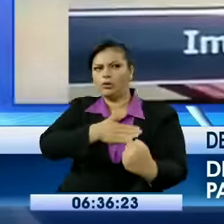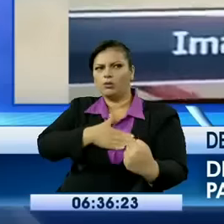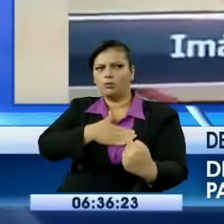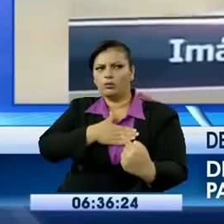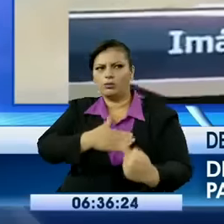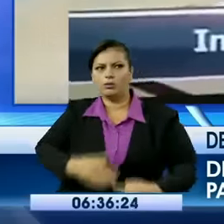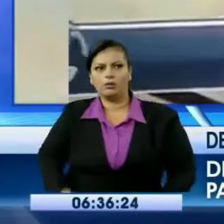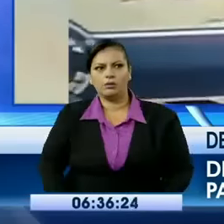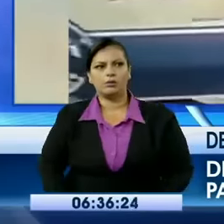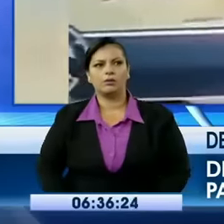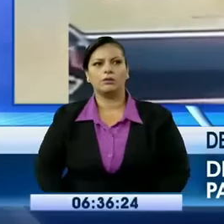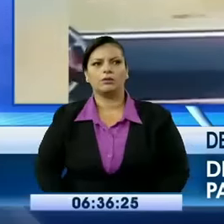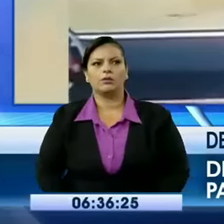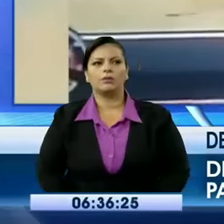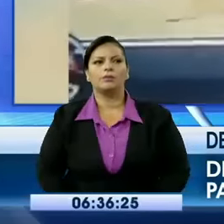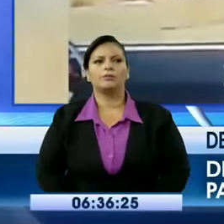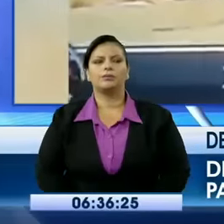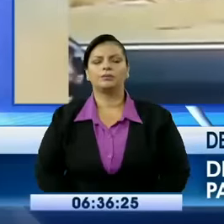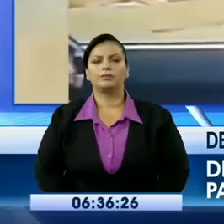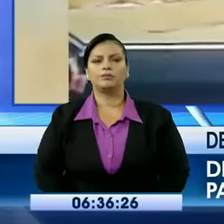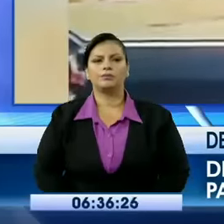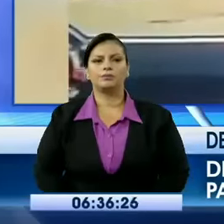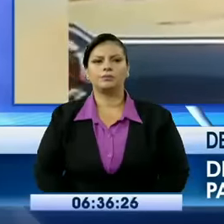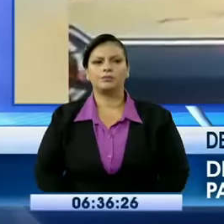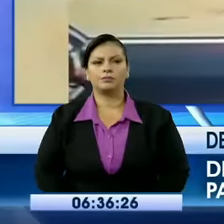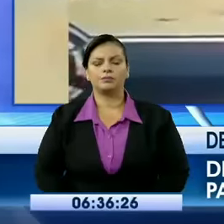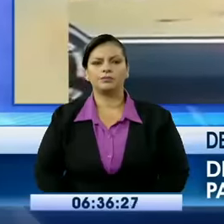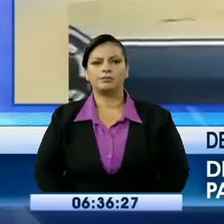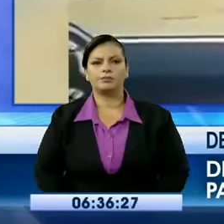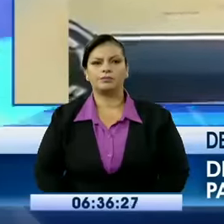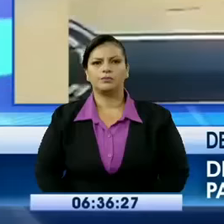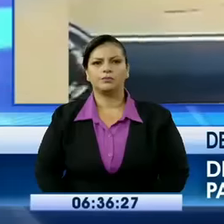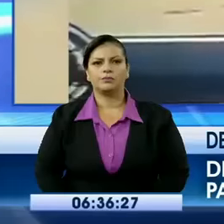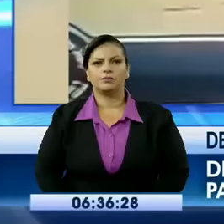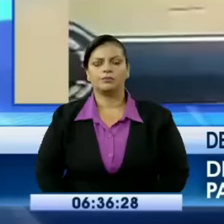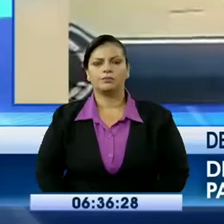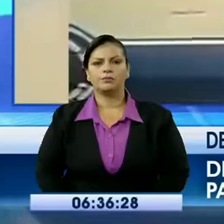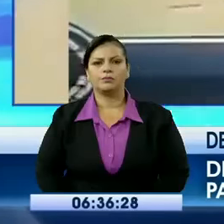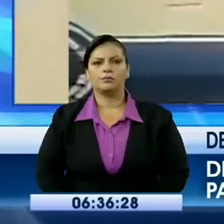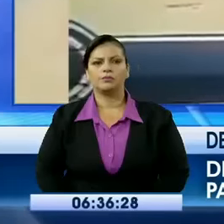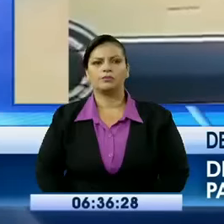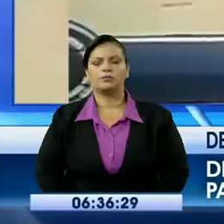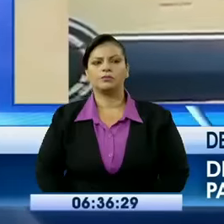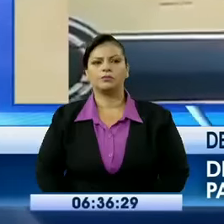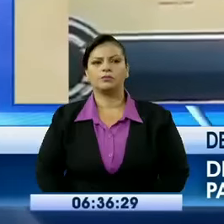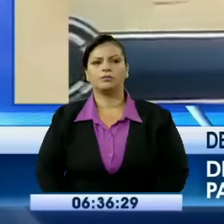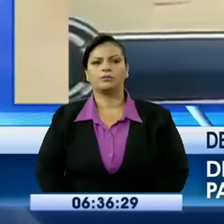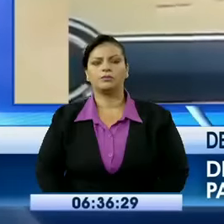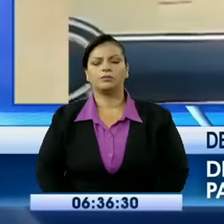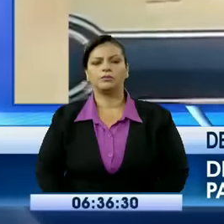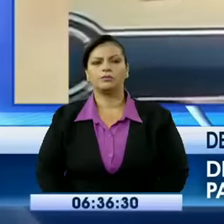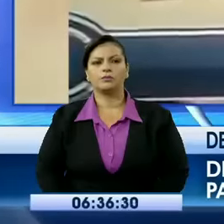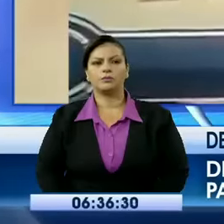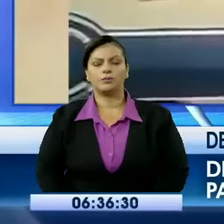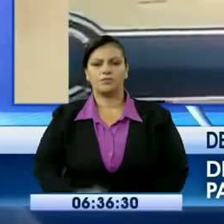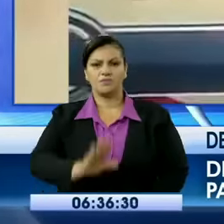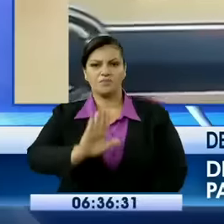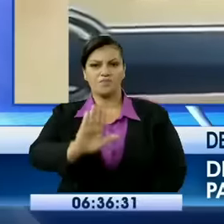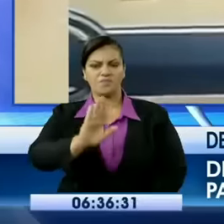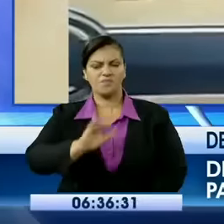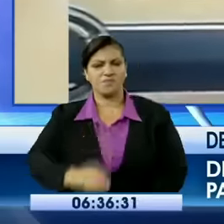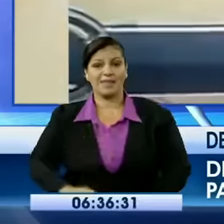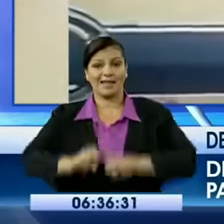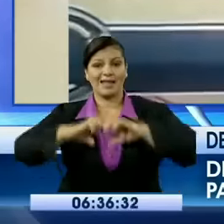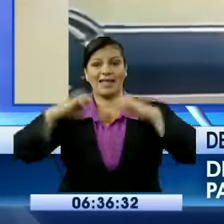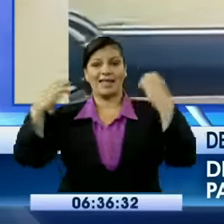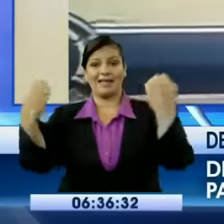jalándolo. Ahí está el tacho azul, ¿no? Entonces, si cuando tú entras al estadio, Luisa, a los hombres se